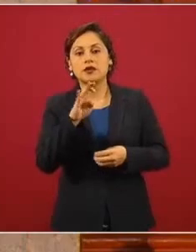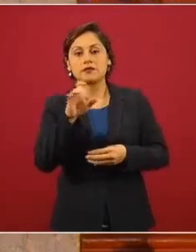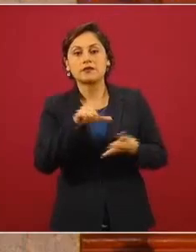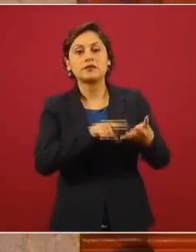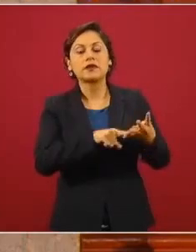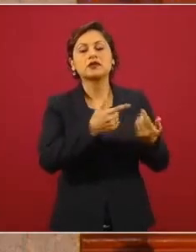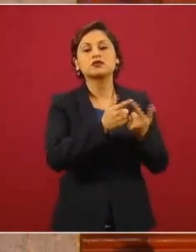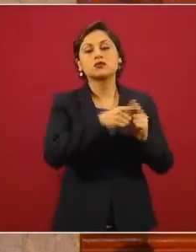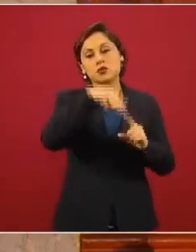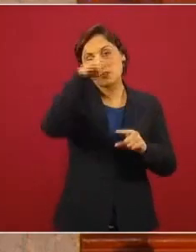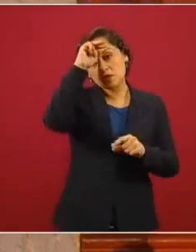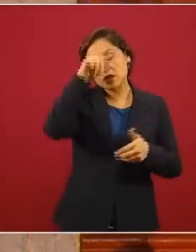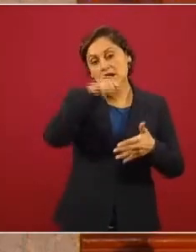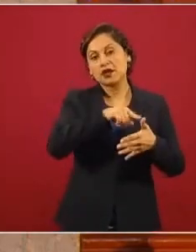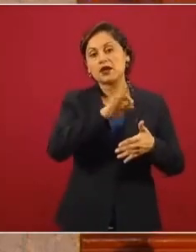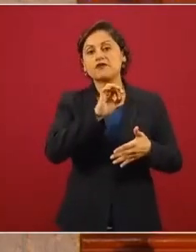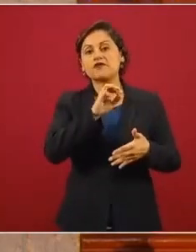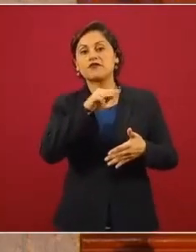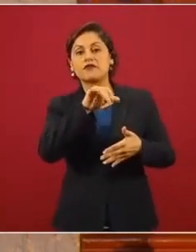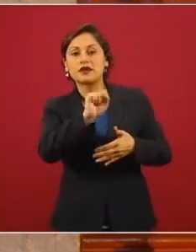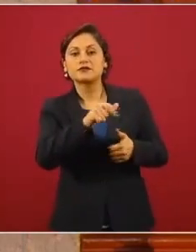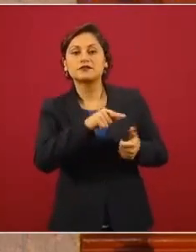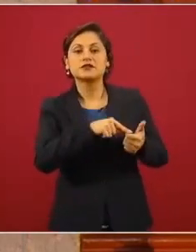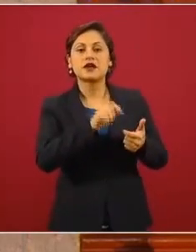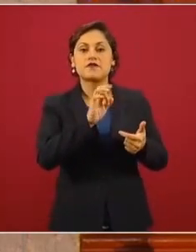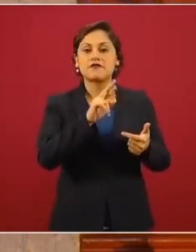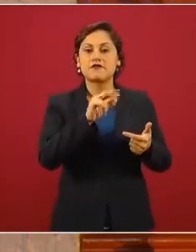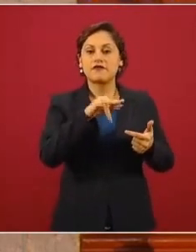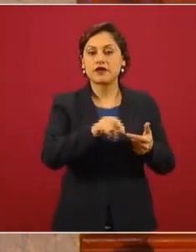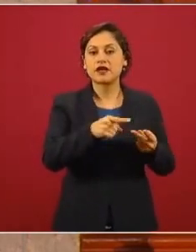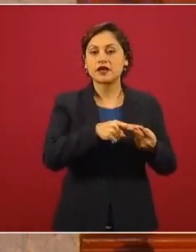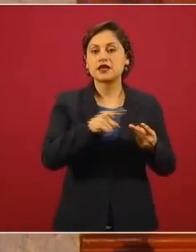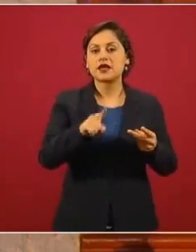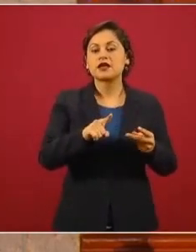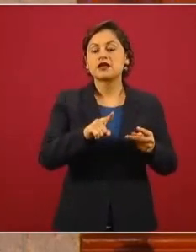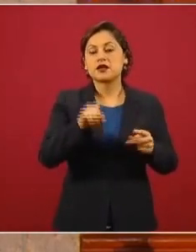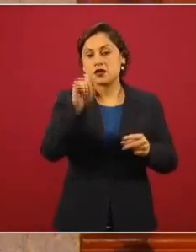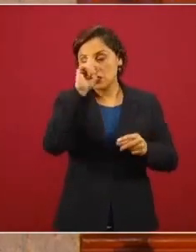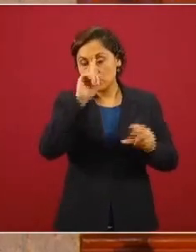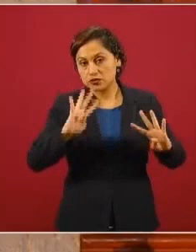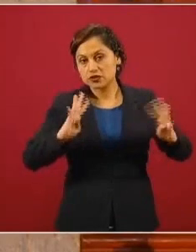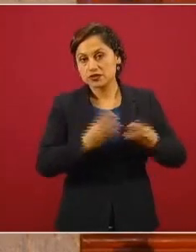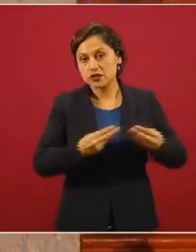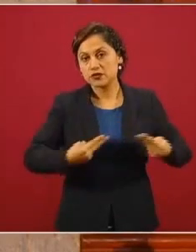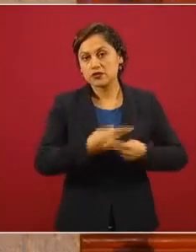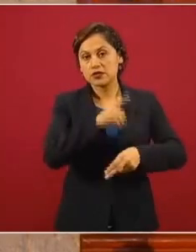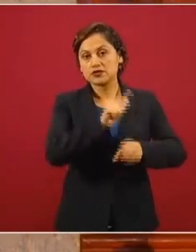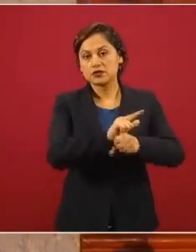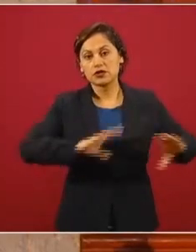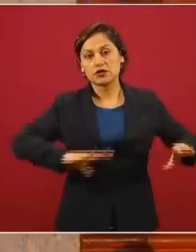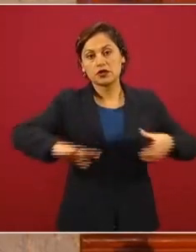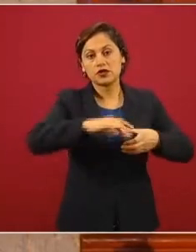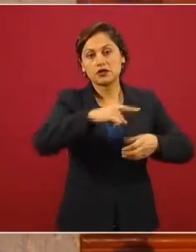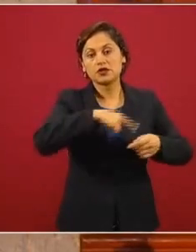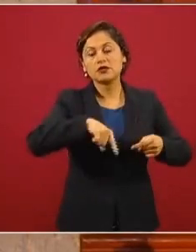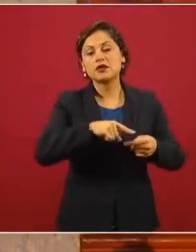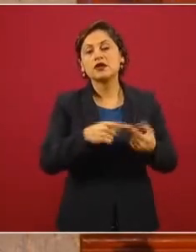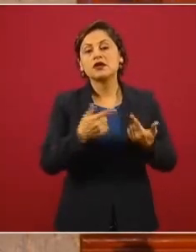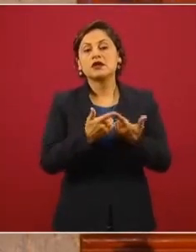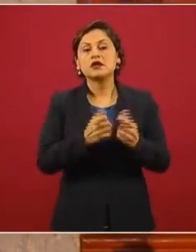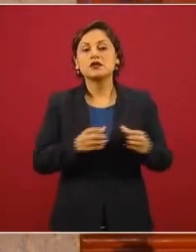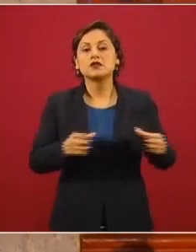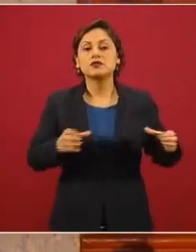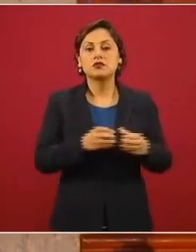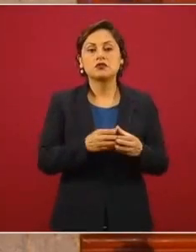Monterrey, FEMSA, Frena y Consejo Nacional Ciudadano. Sociedad Política, bloque de gobernadores anti